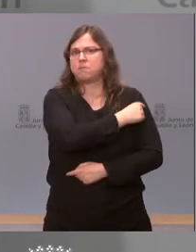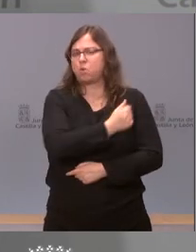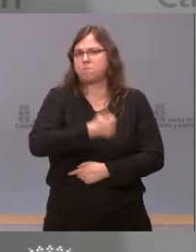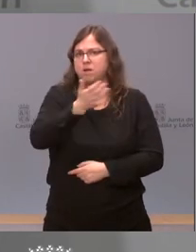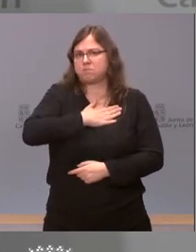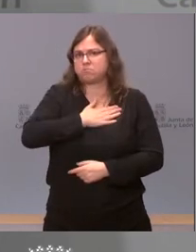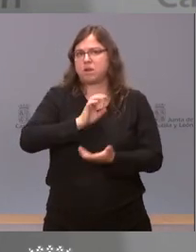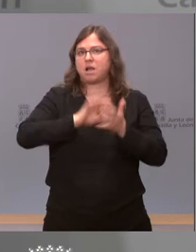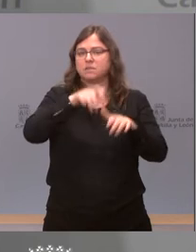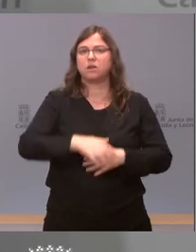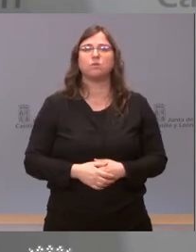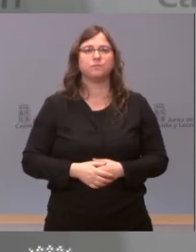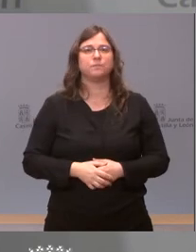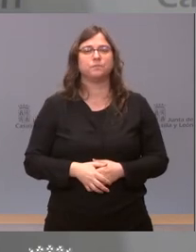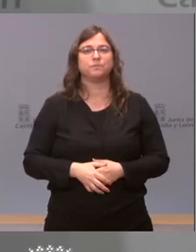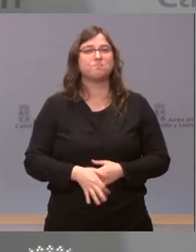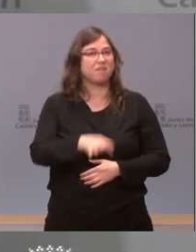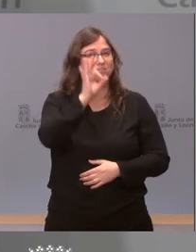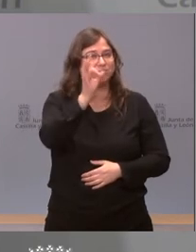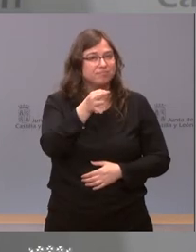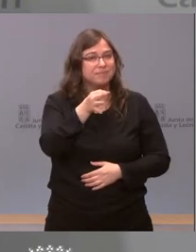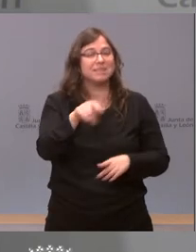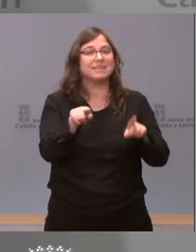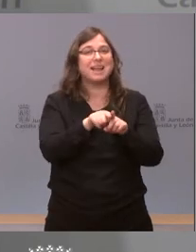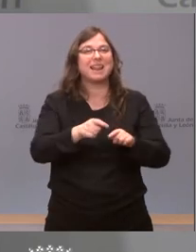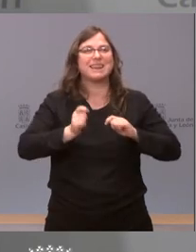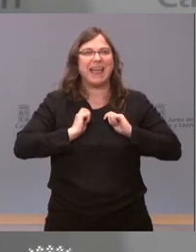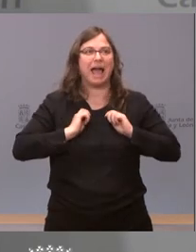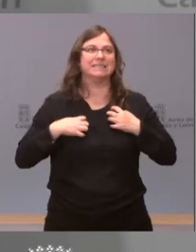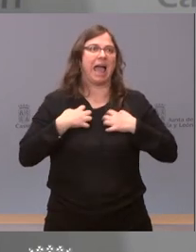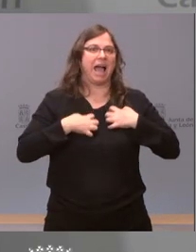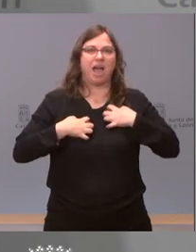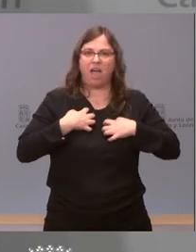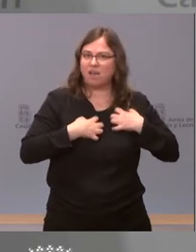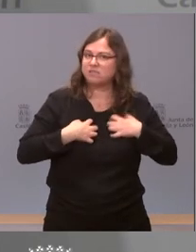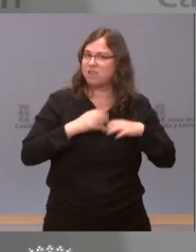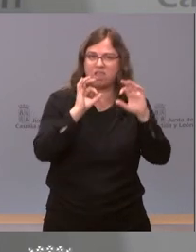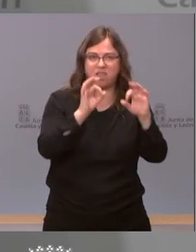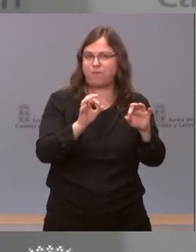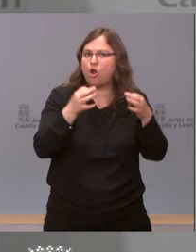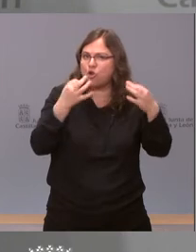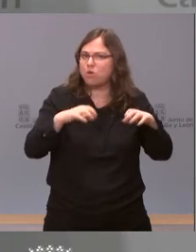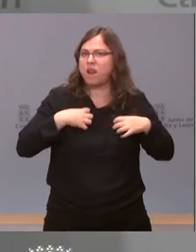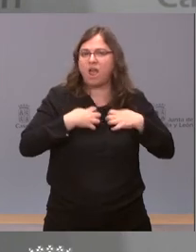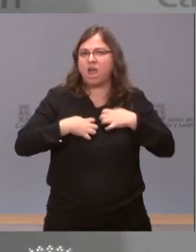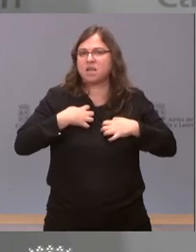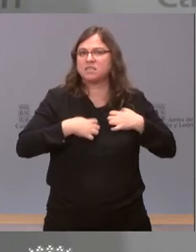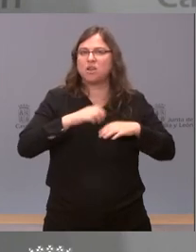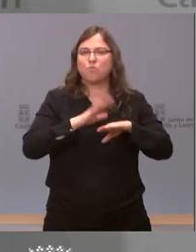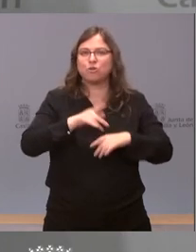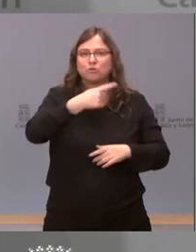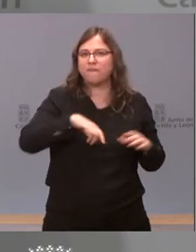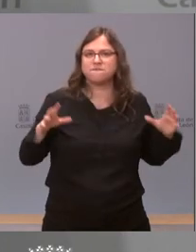es verdad que esto genera mucha ansiedad y es normal que genere mucha ansiedad todos estamos